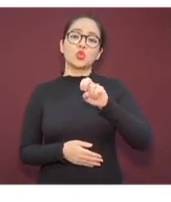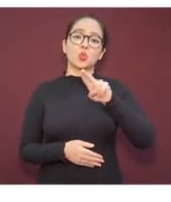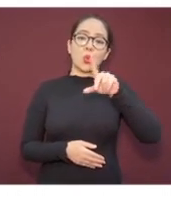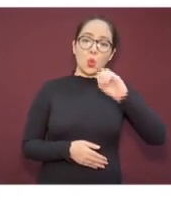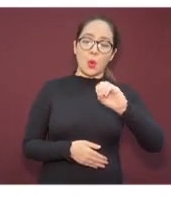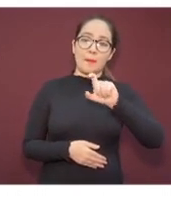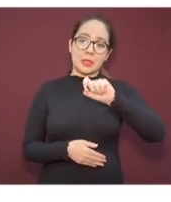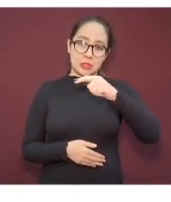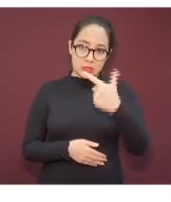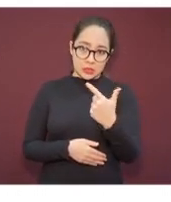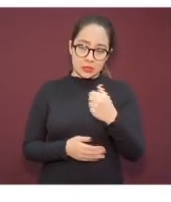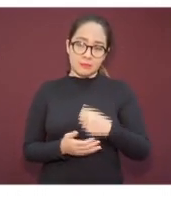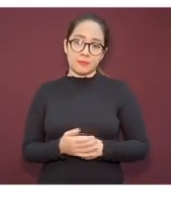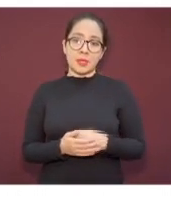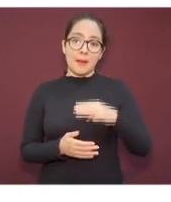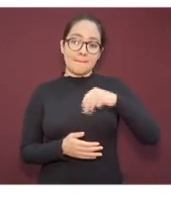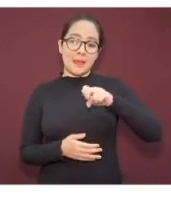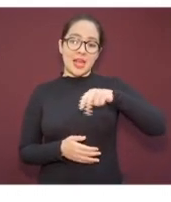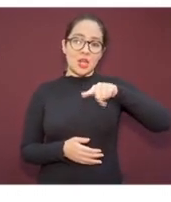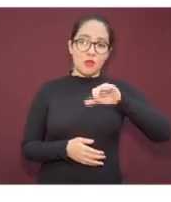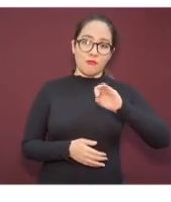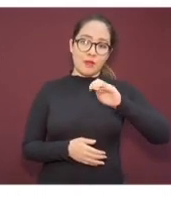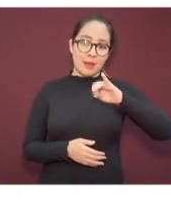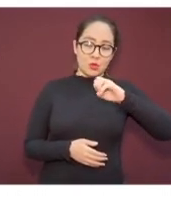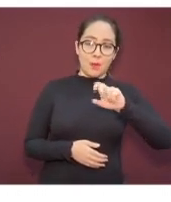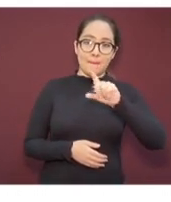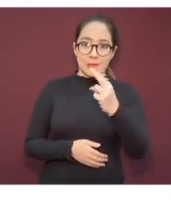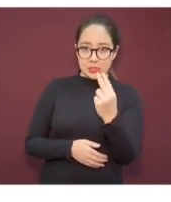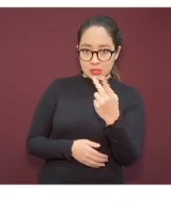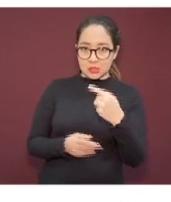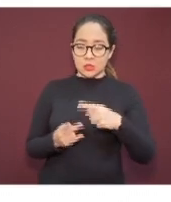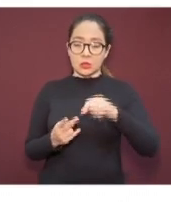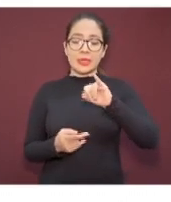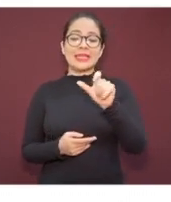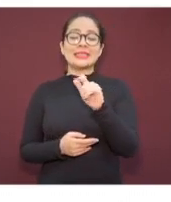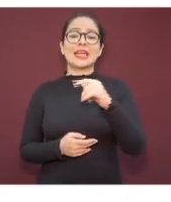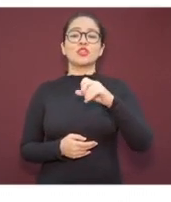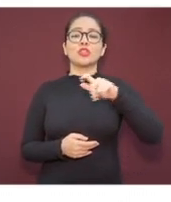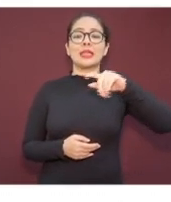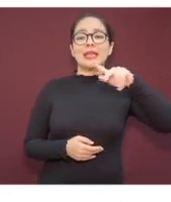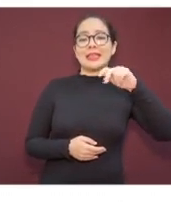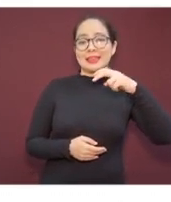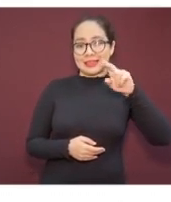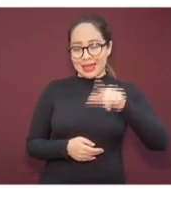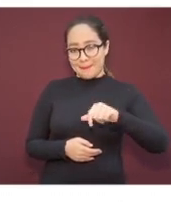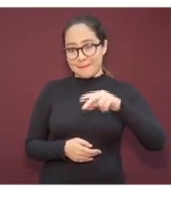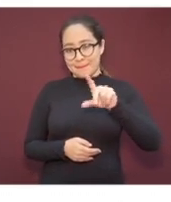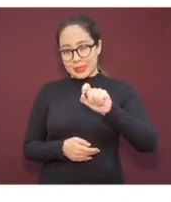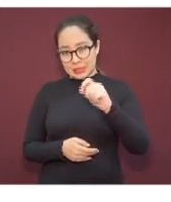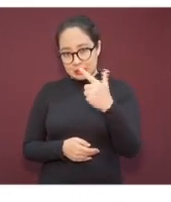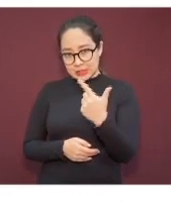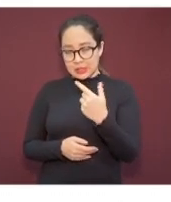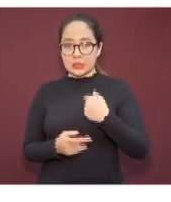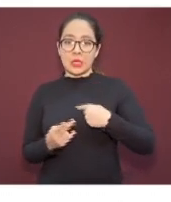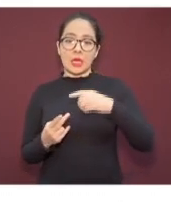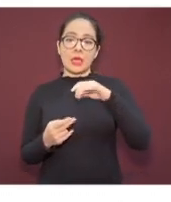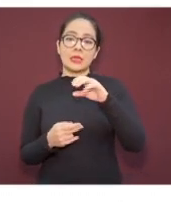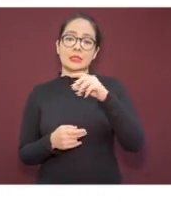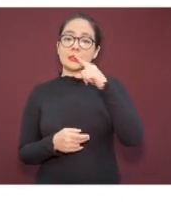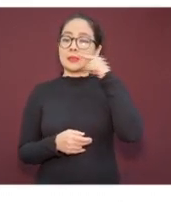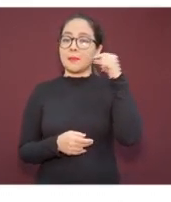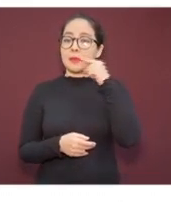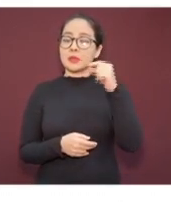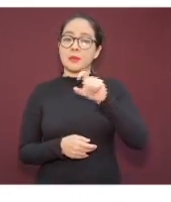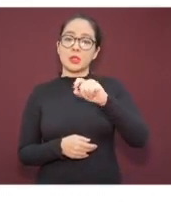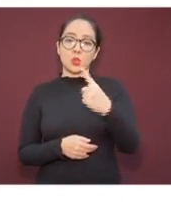Manlio Fabio Altamirano, 25. Iztac, Soquitlán, 27. Emiliano Zapata, 21. Y Amatlán